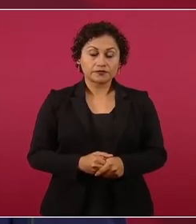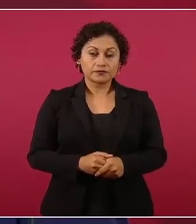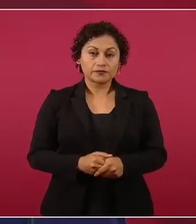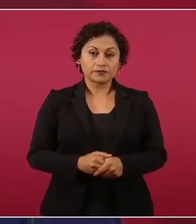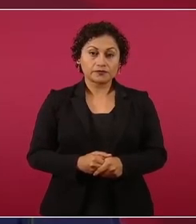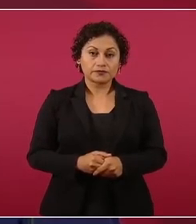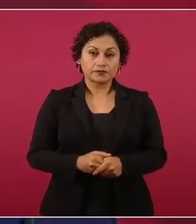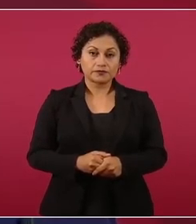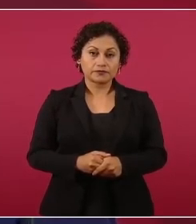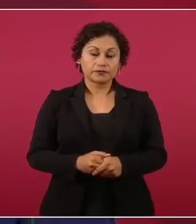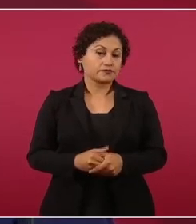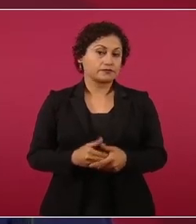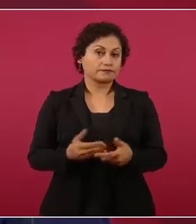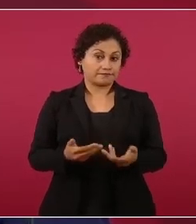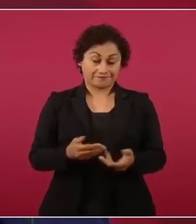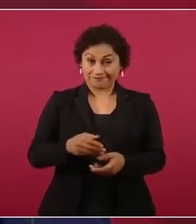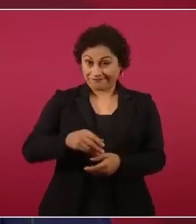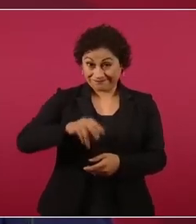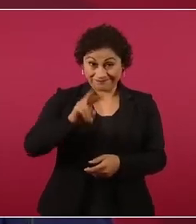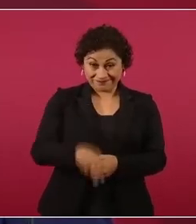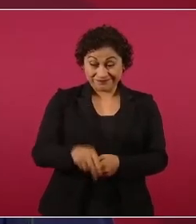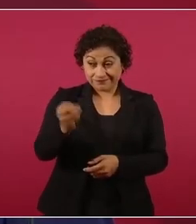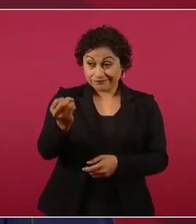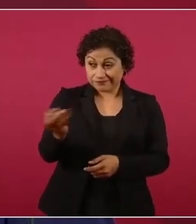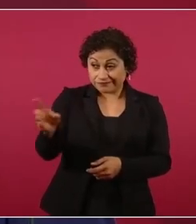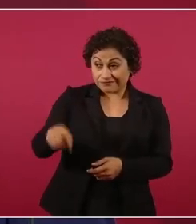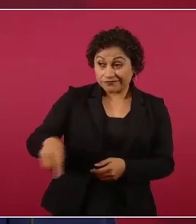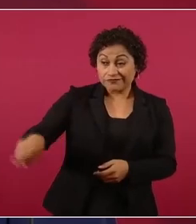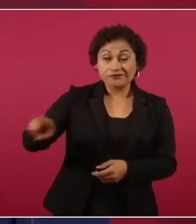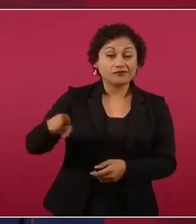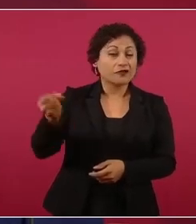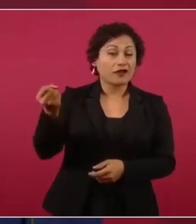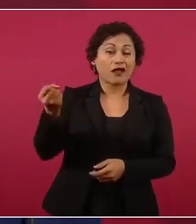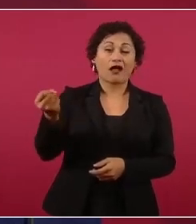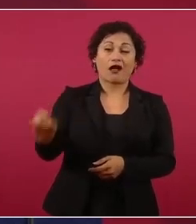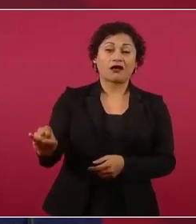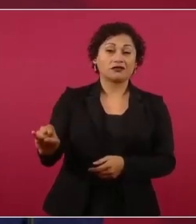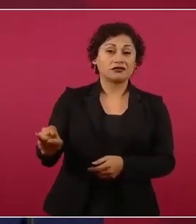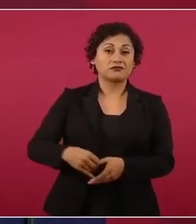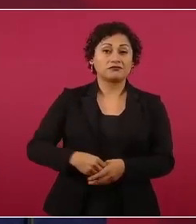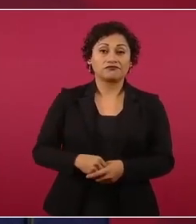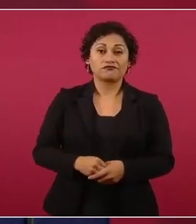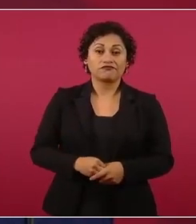Siempre es así y están